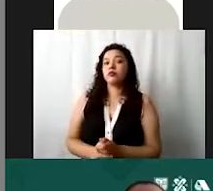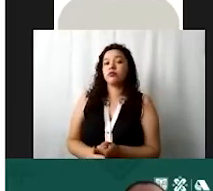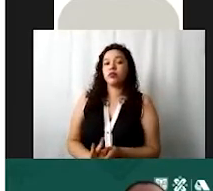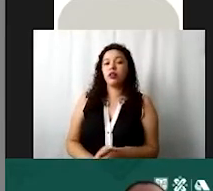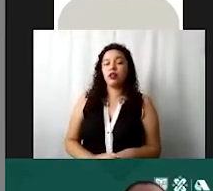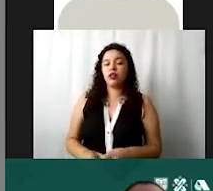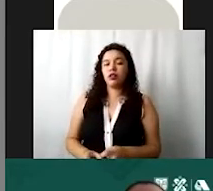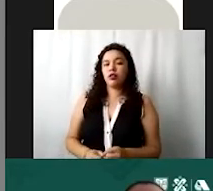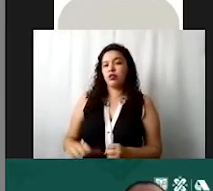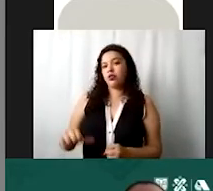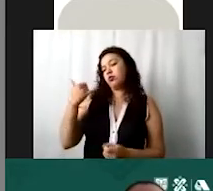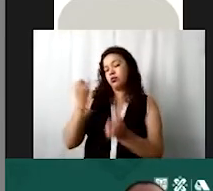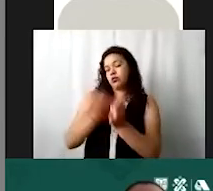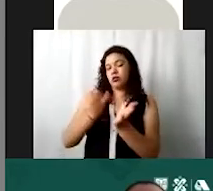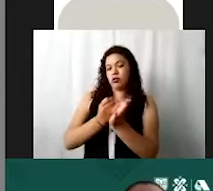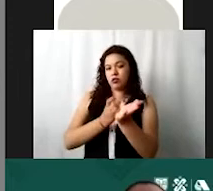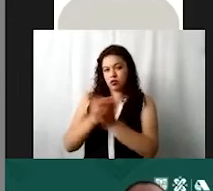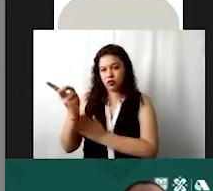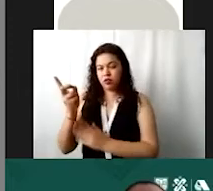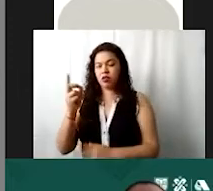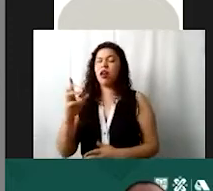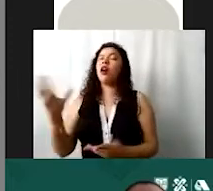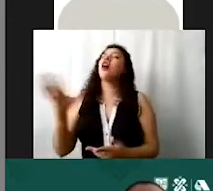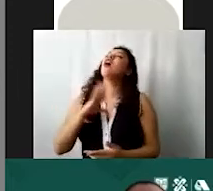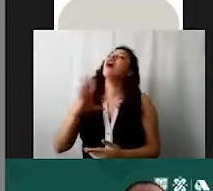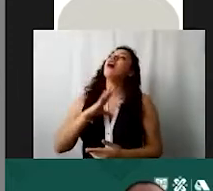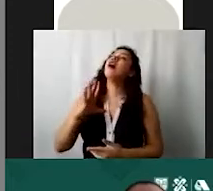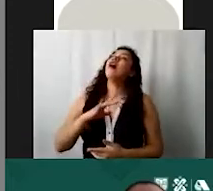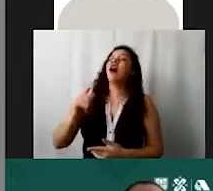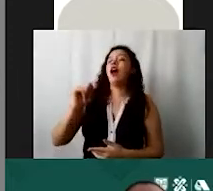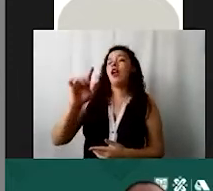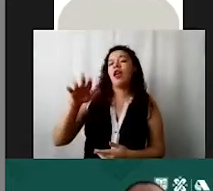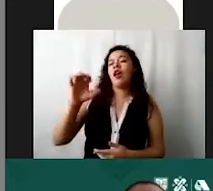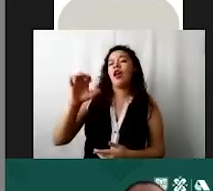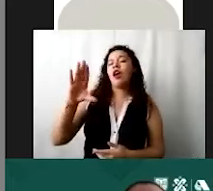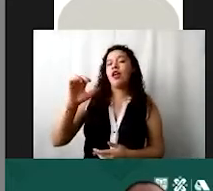aquí otros impuestos y derechos, que tenemos tenencias y verificaciones.